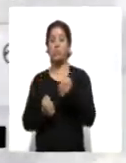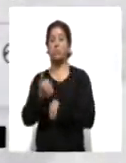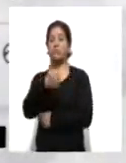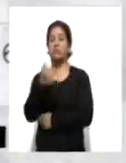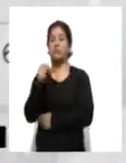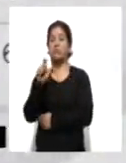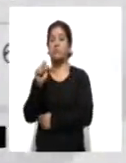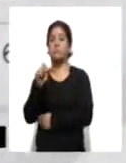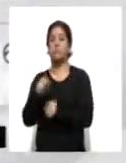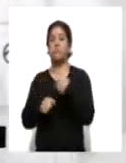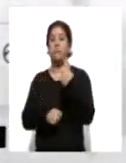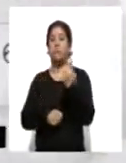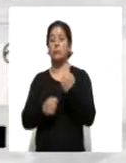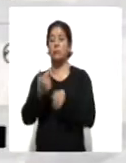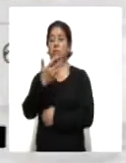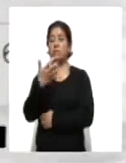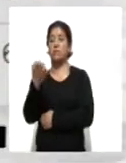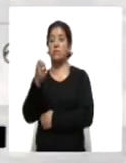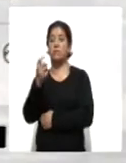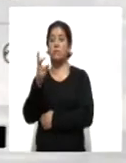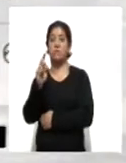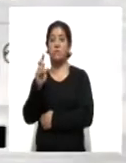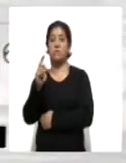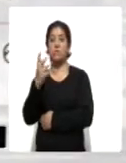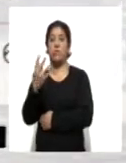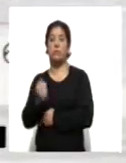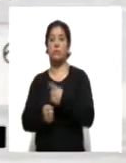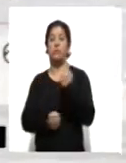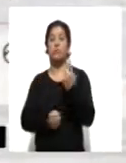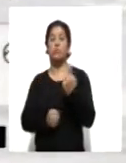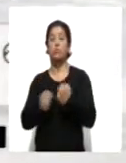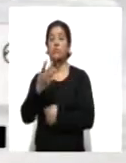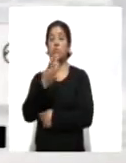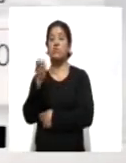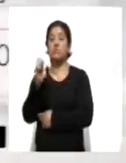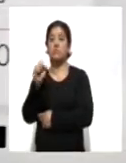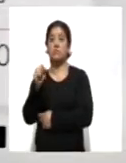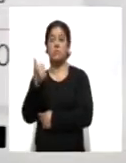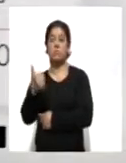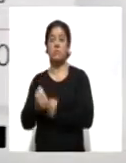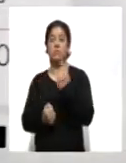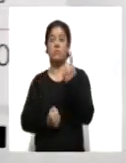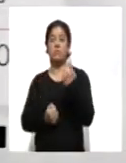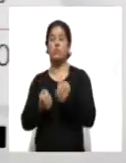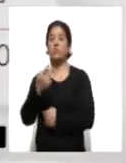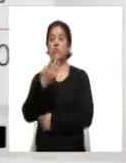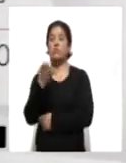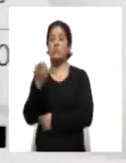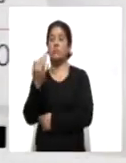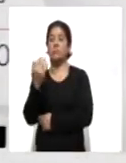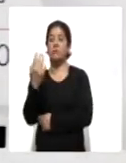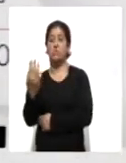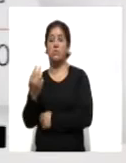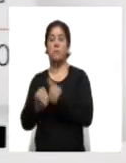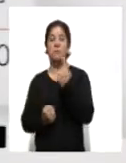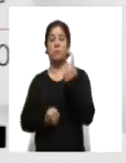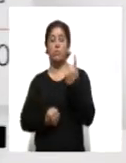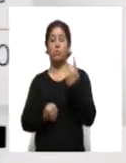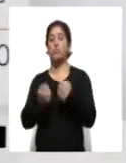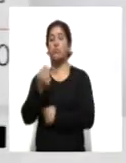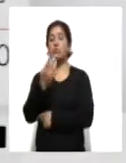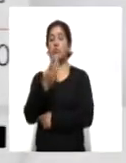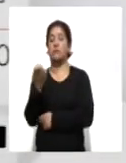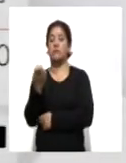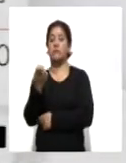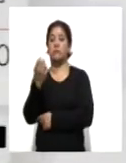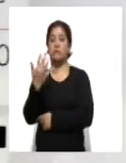620, Zacatelco 534, Yauquemecan 366, Contla 353, San Pablo del Monte